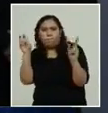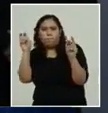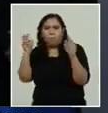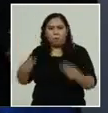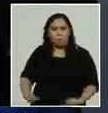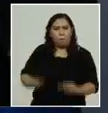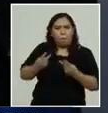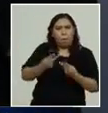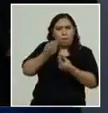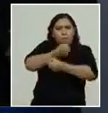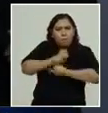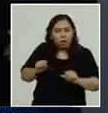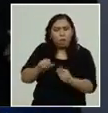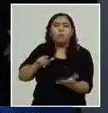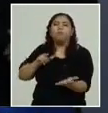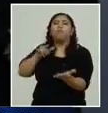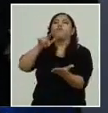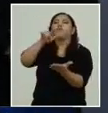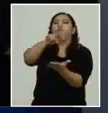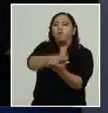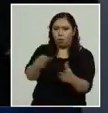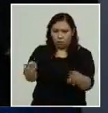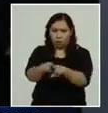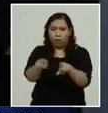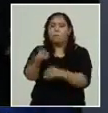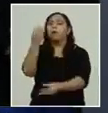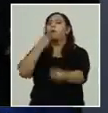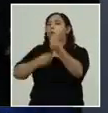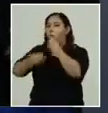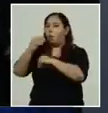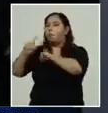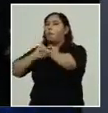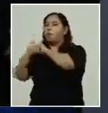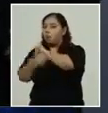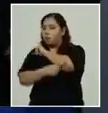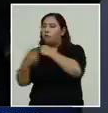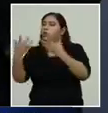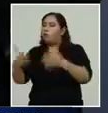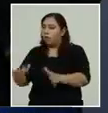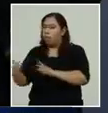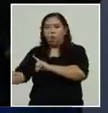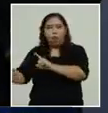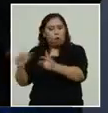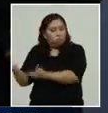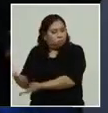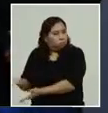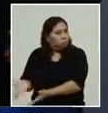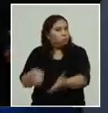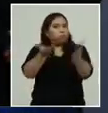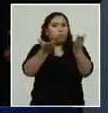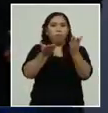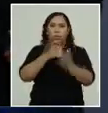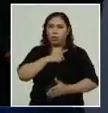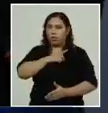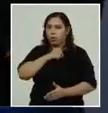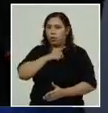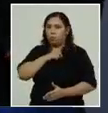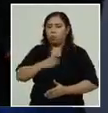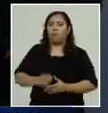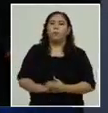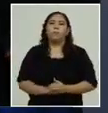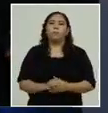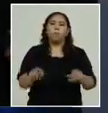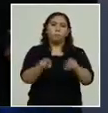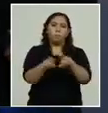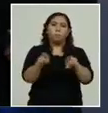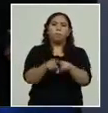de parte del gobierno que ha hecho esta inversión, pero también quiero agradecer al sector privado,